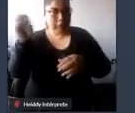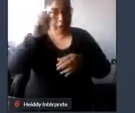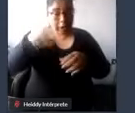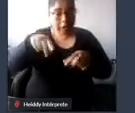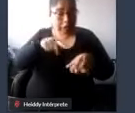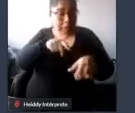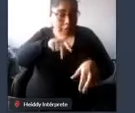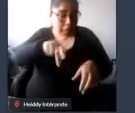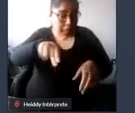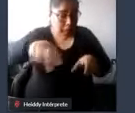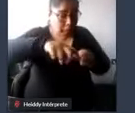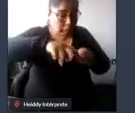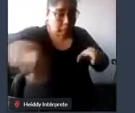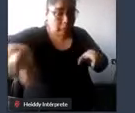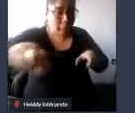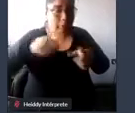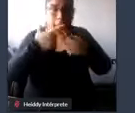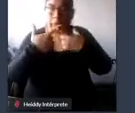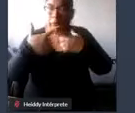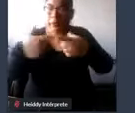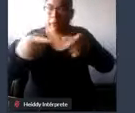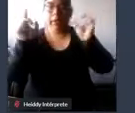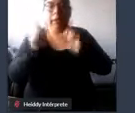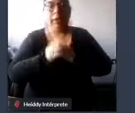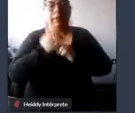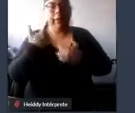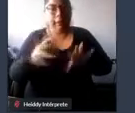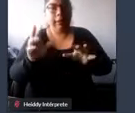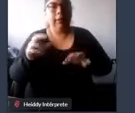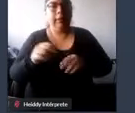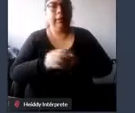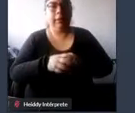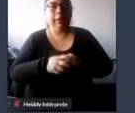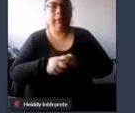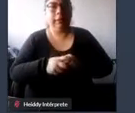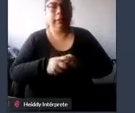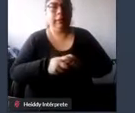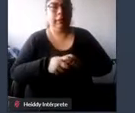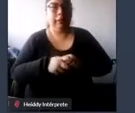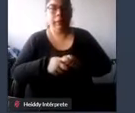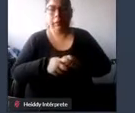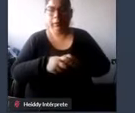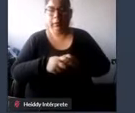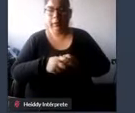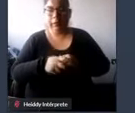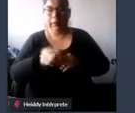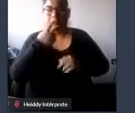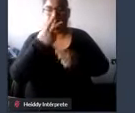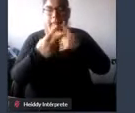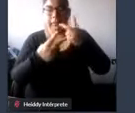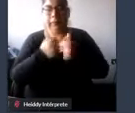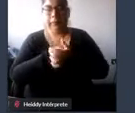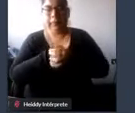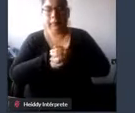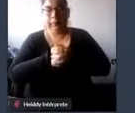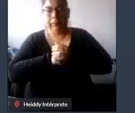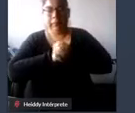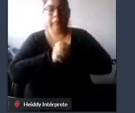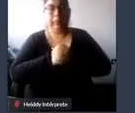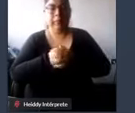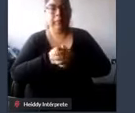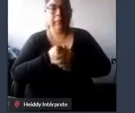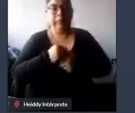eso ya representa intrínsecamente una ayuda para todas